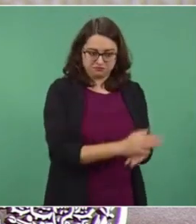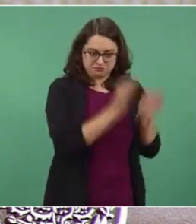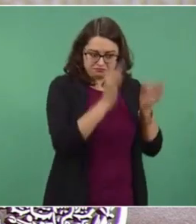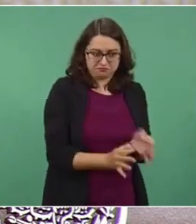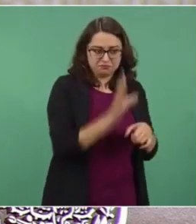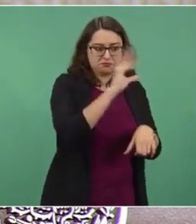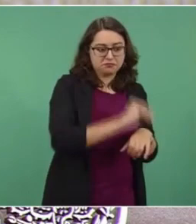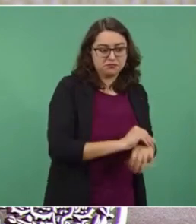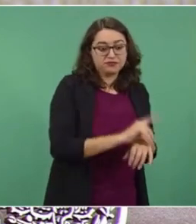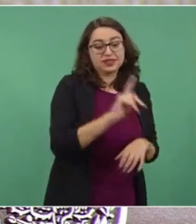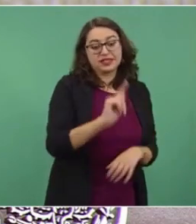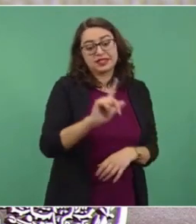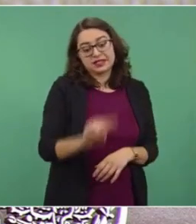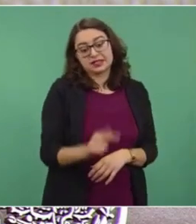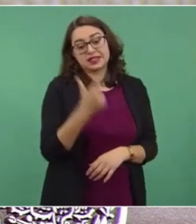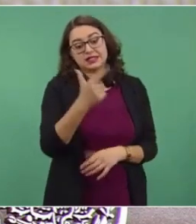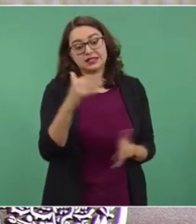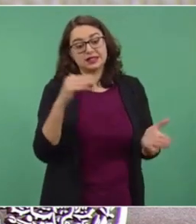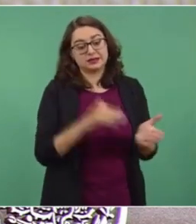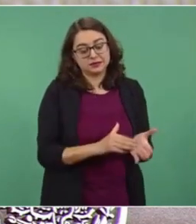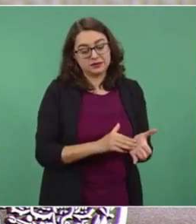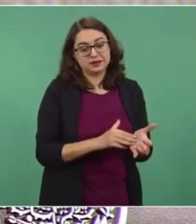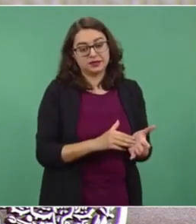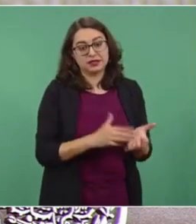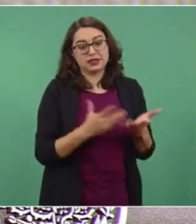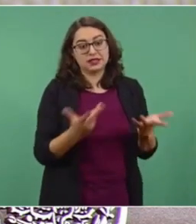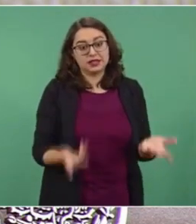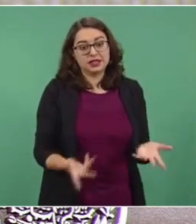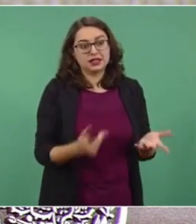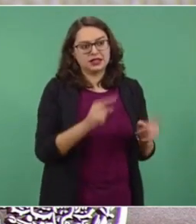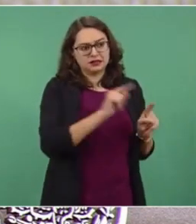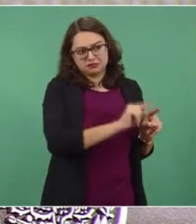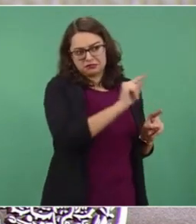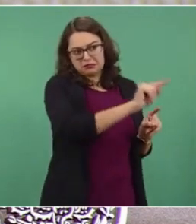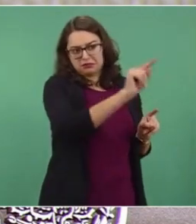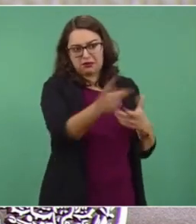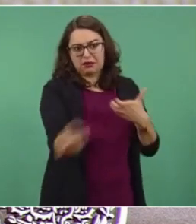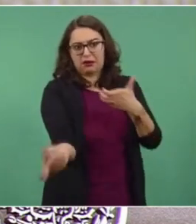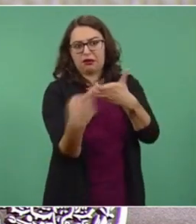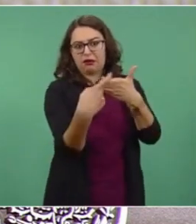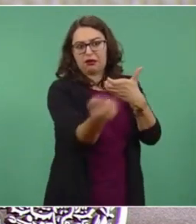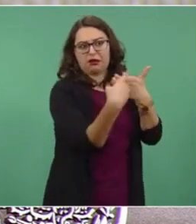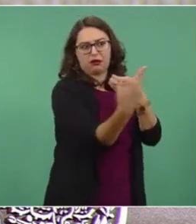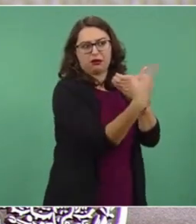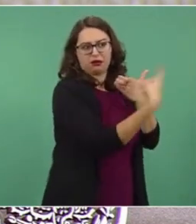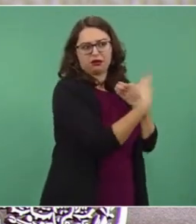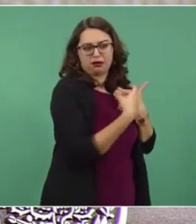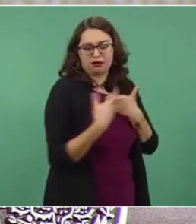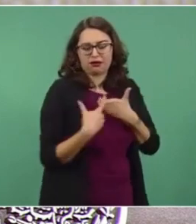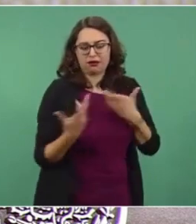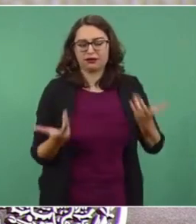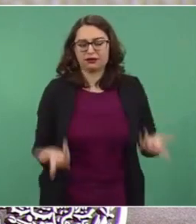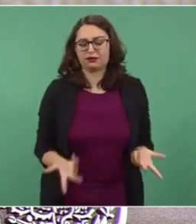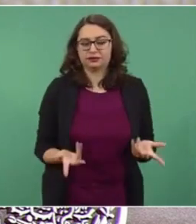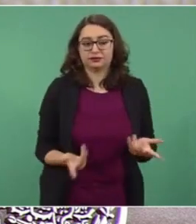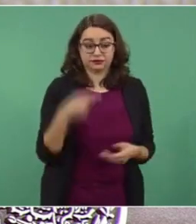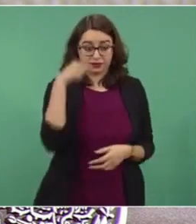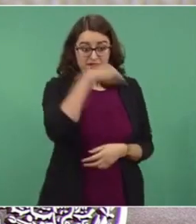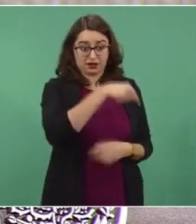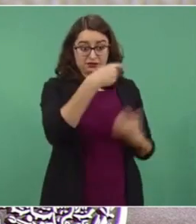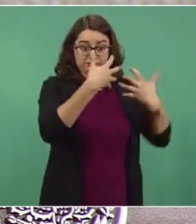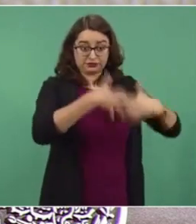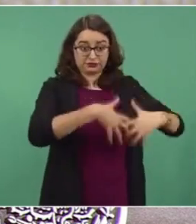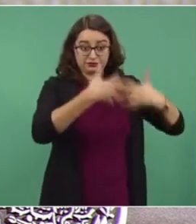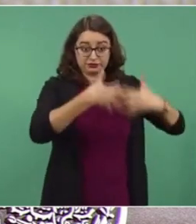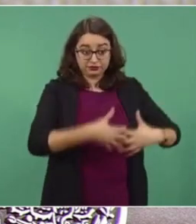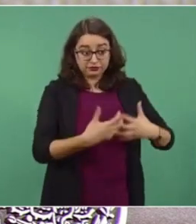77 mil 767 consumidores. Estas centrales no cuentan